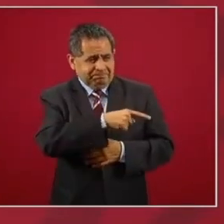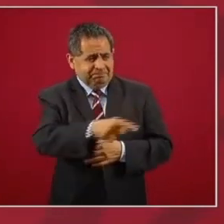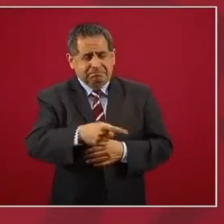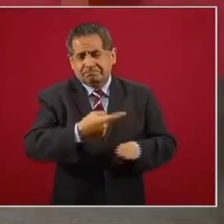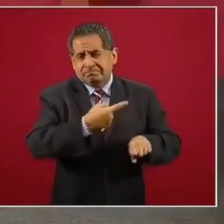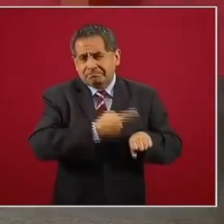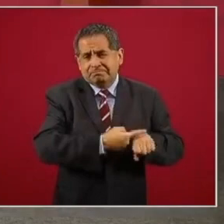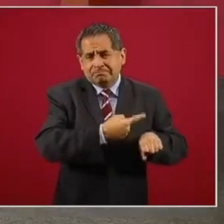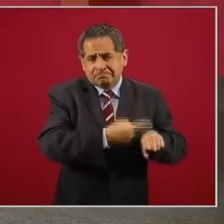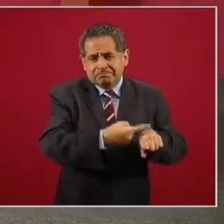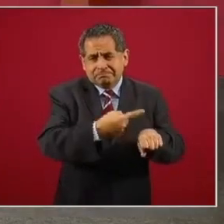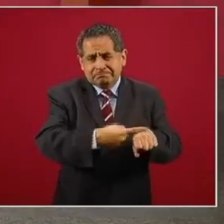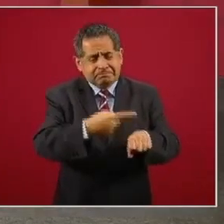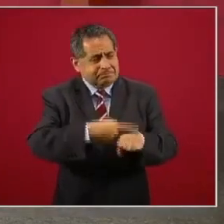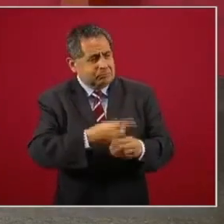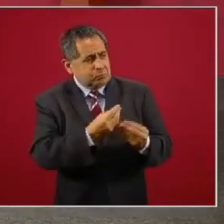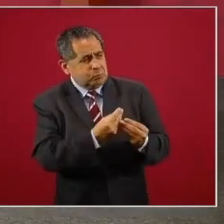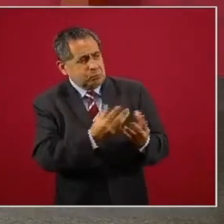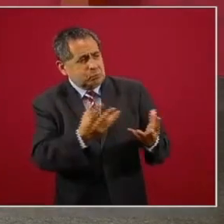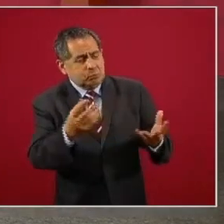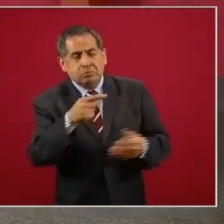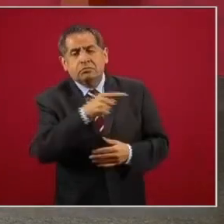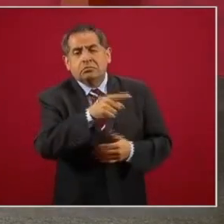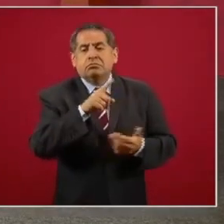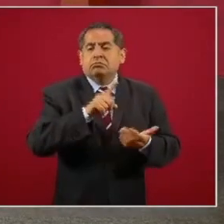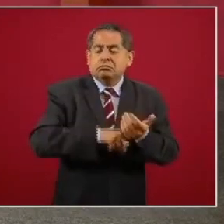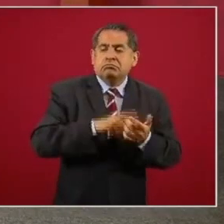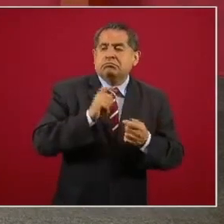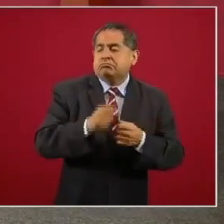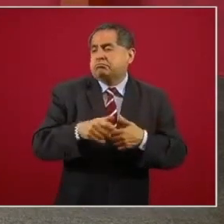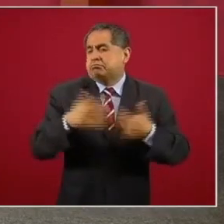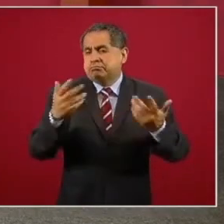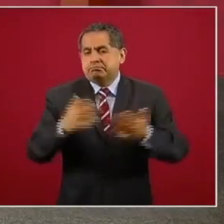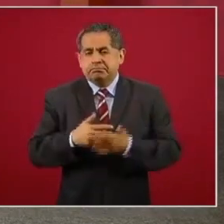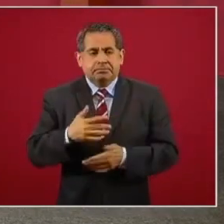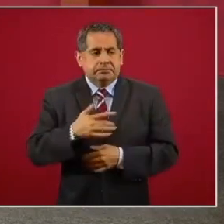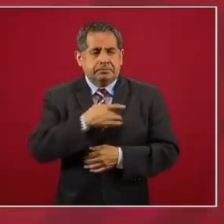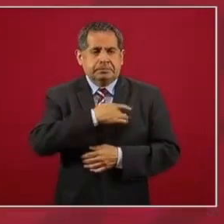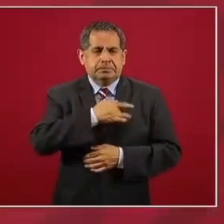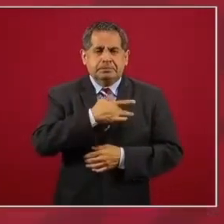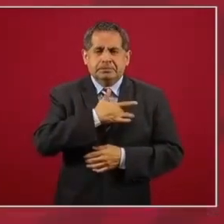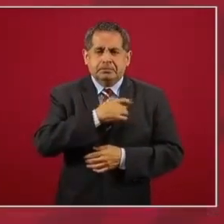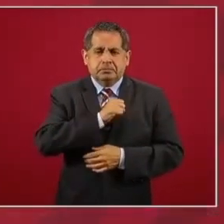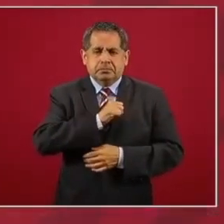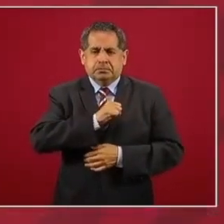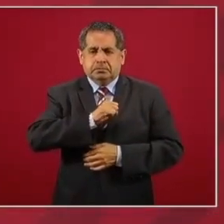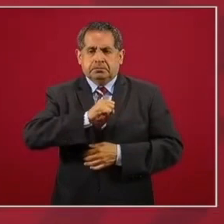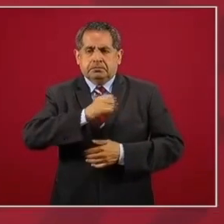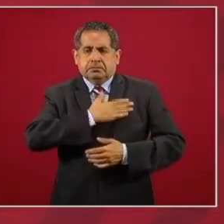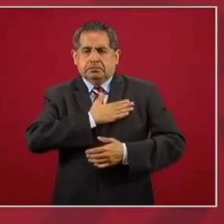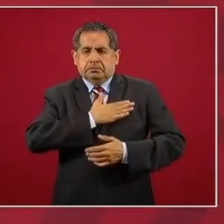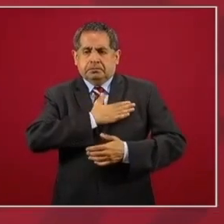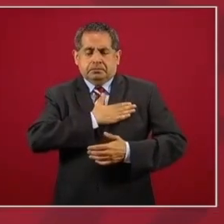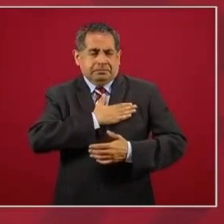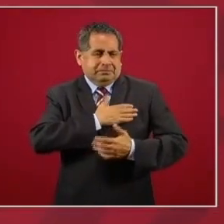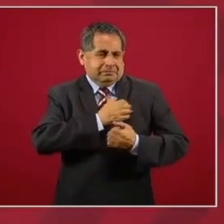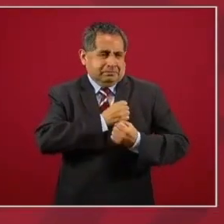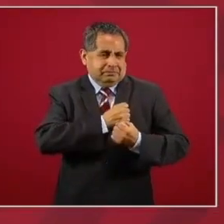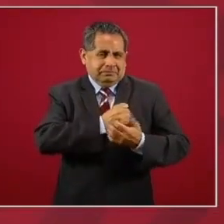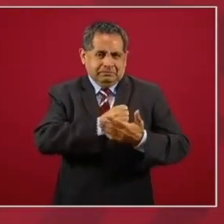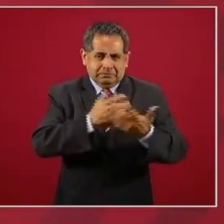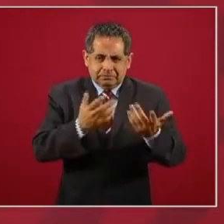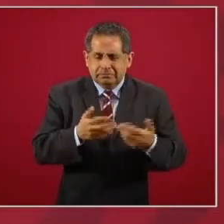enfermos de hipertensión, hay mucha